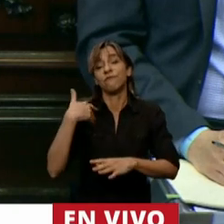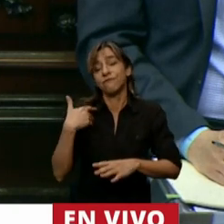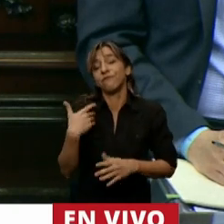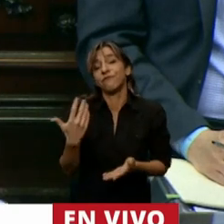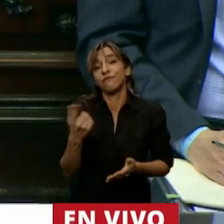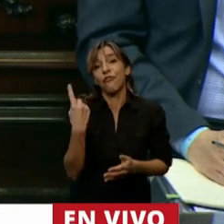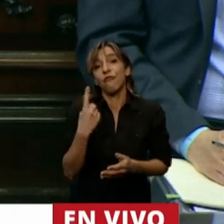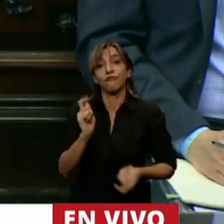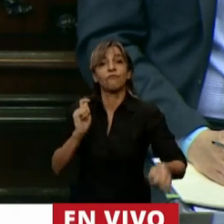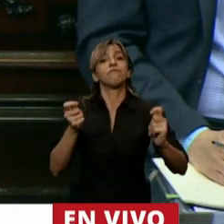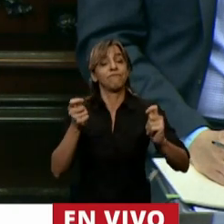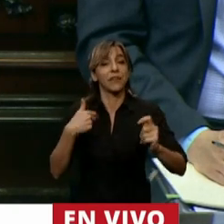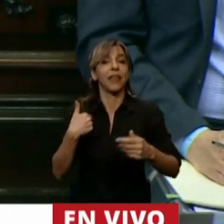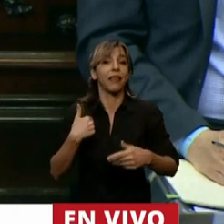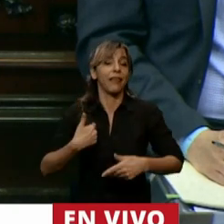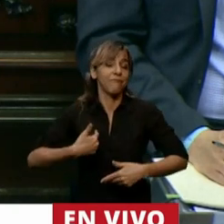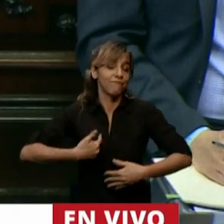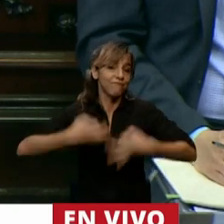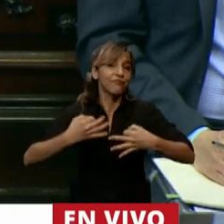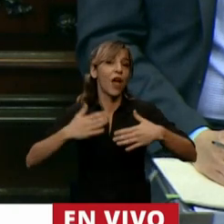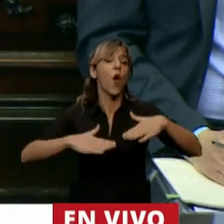fundamental para que eso pase